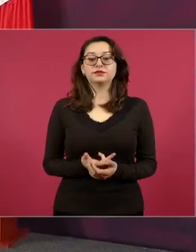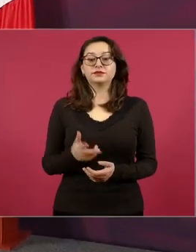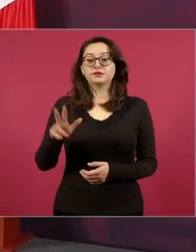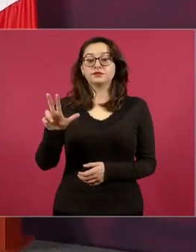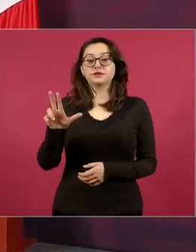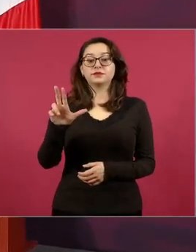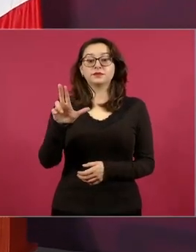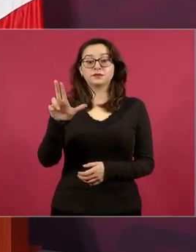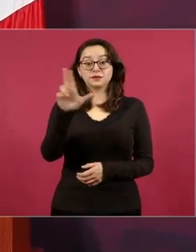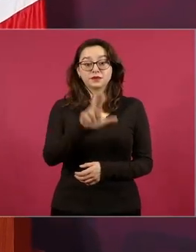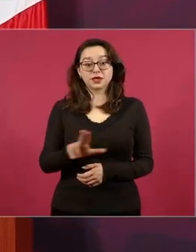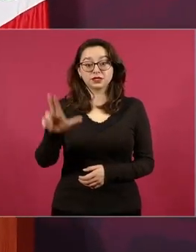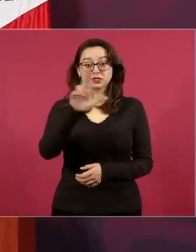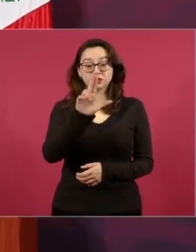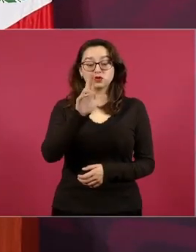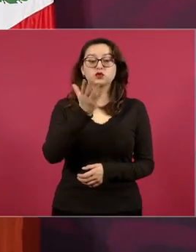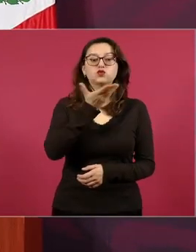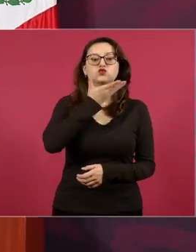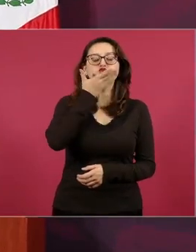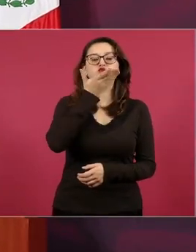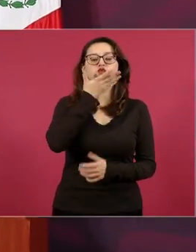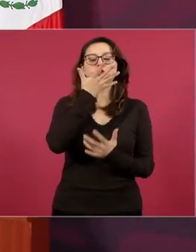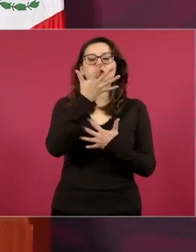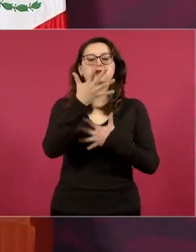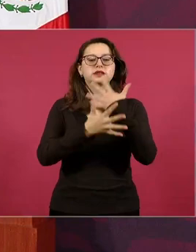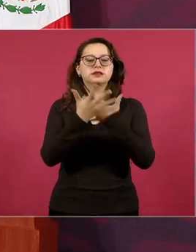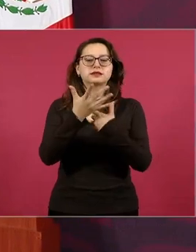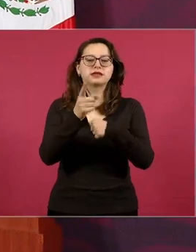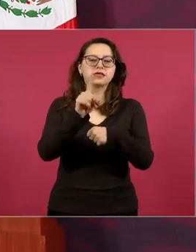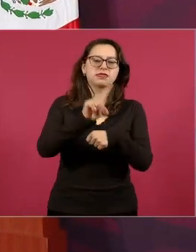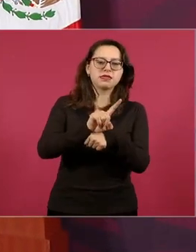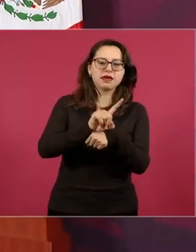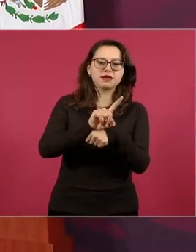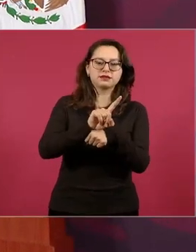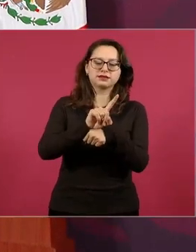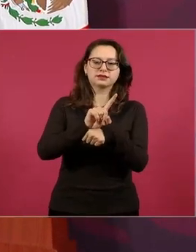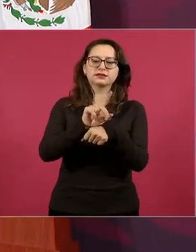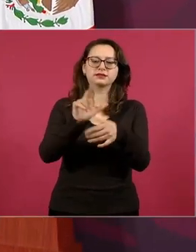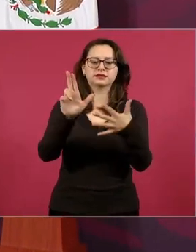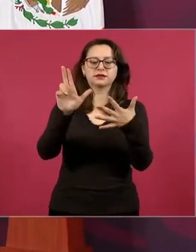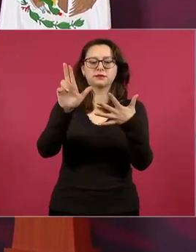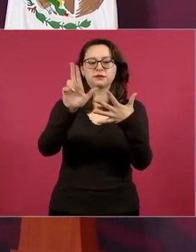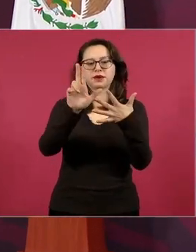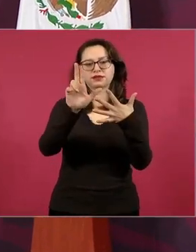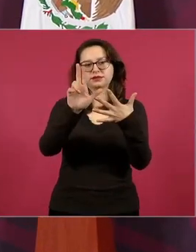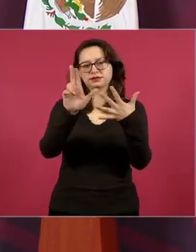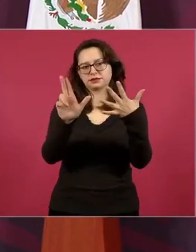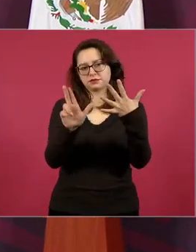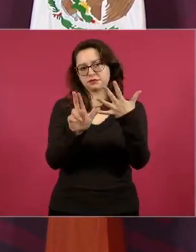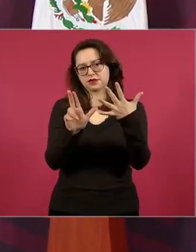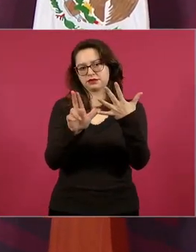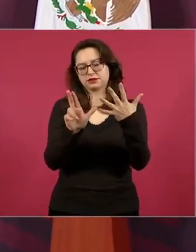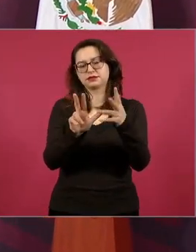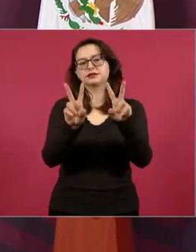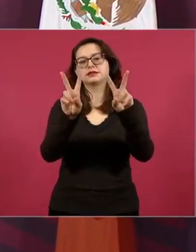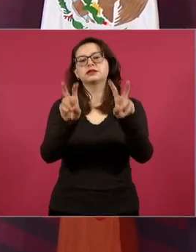sobre el avance en materia de seguridad.